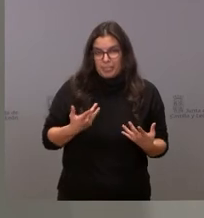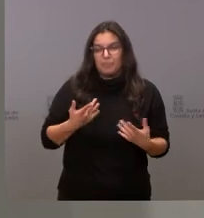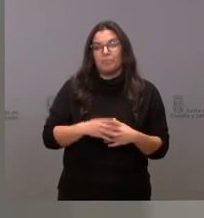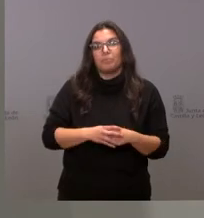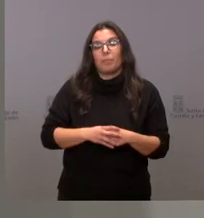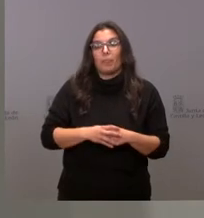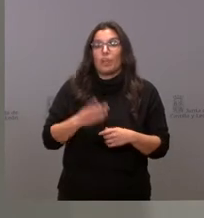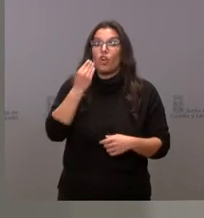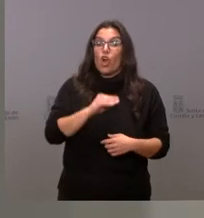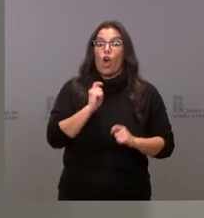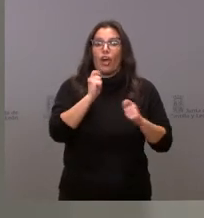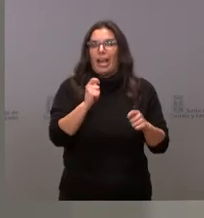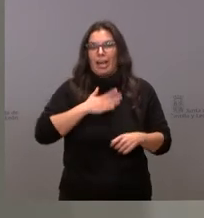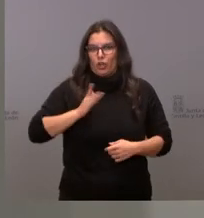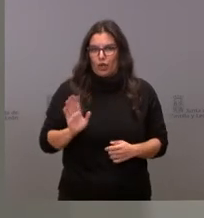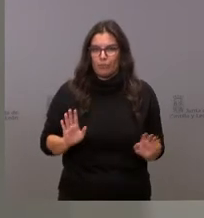congelar a nadie